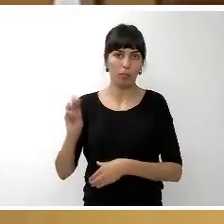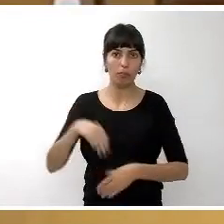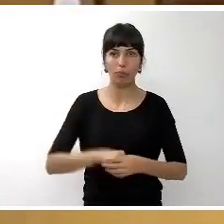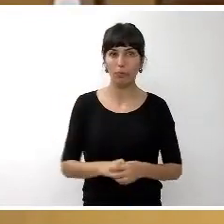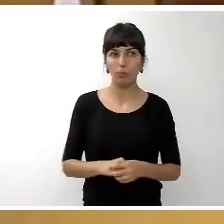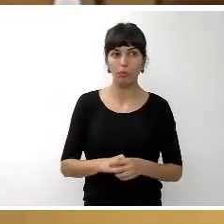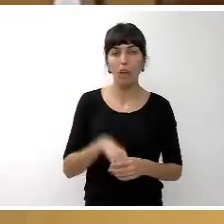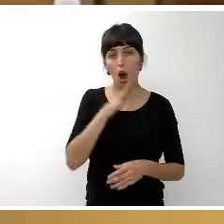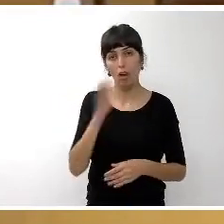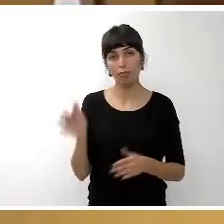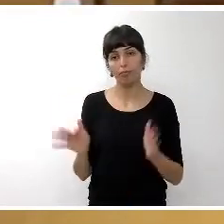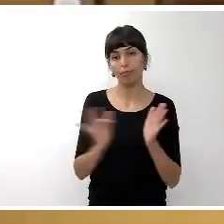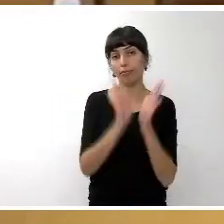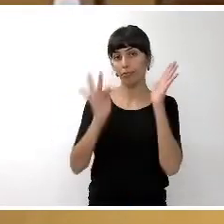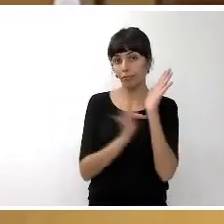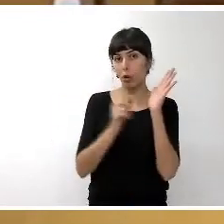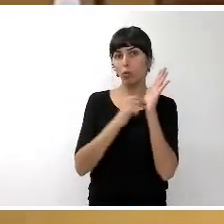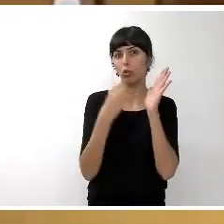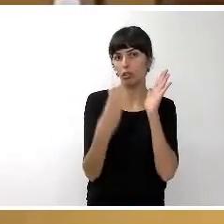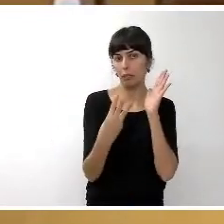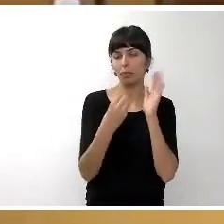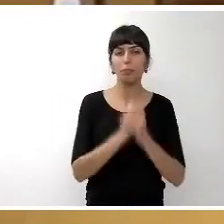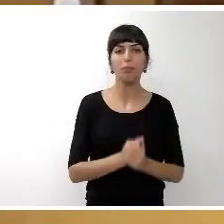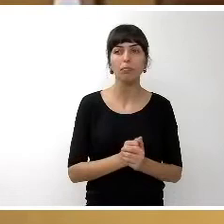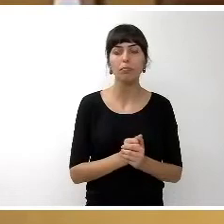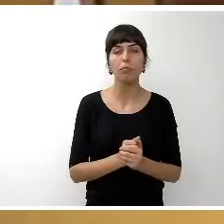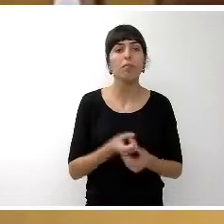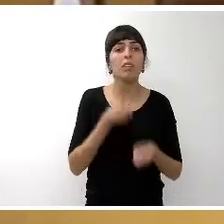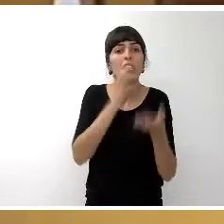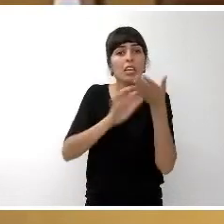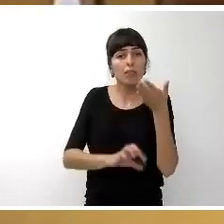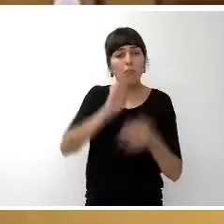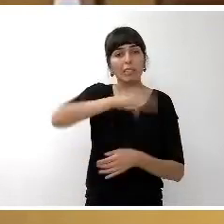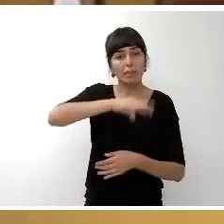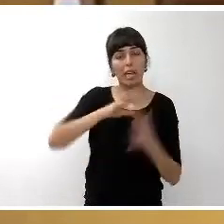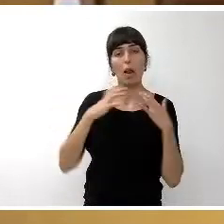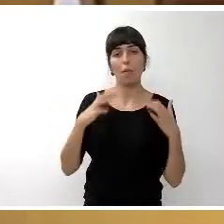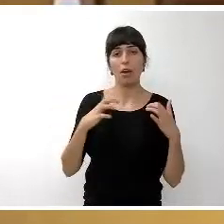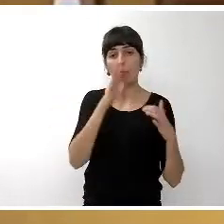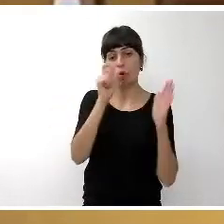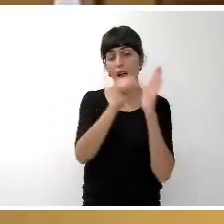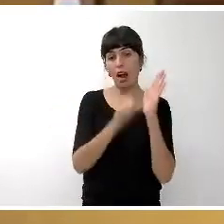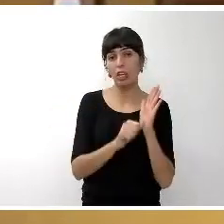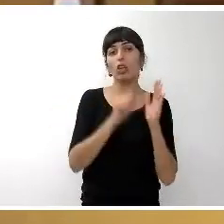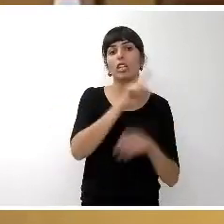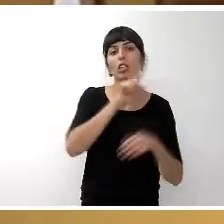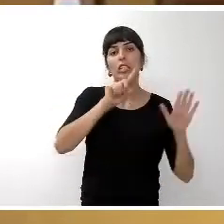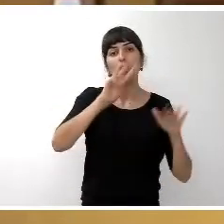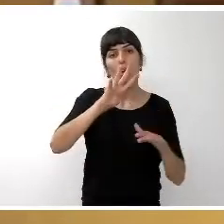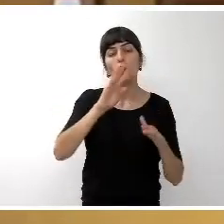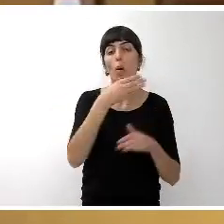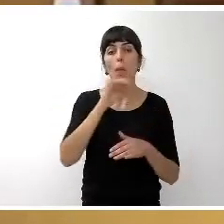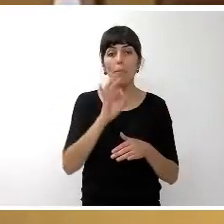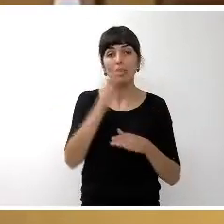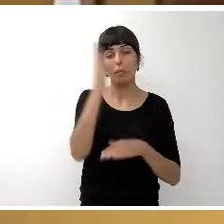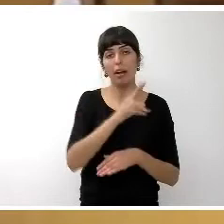Pasamos al punto número 13. Informe trimestral al Pleno del cumplimiento de lo previsto en el artículo 104 bis de la Ley 7 barra 1985,